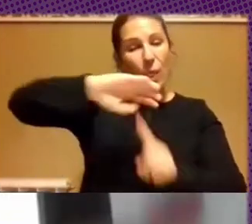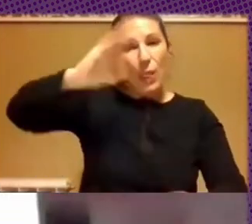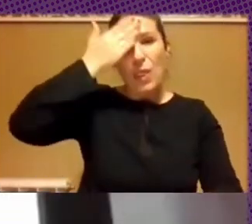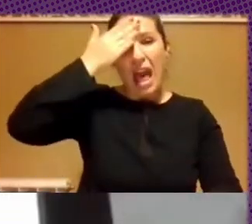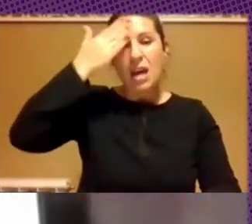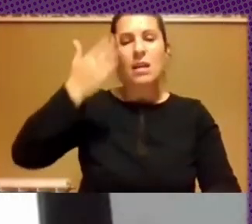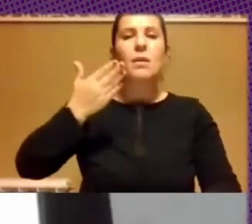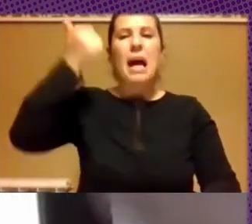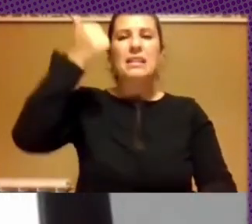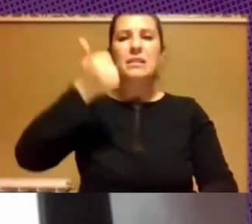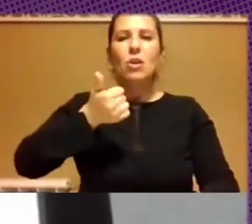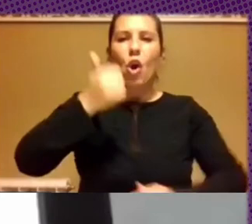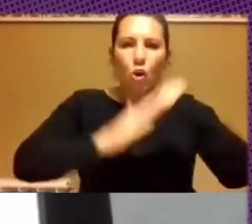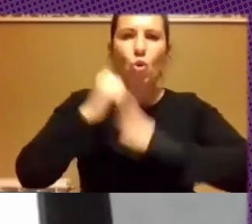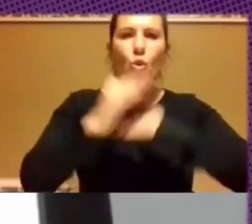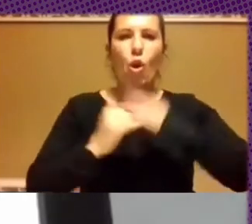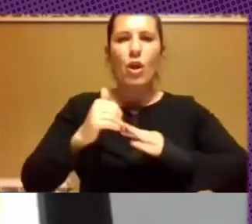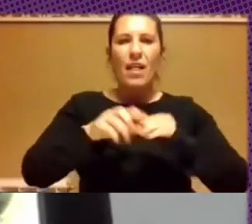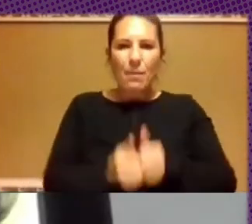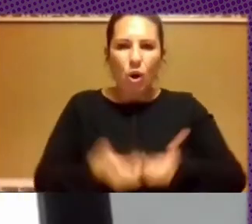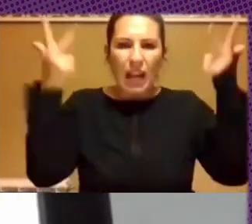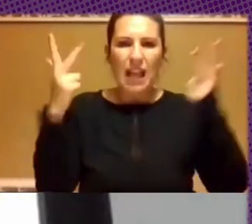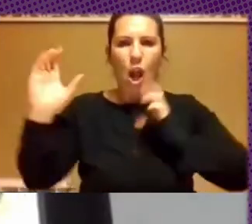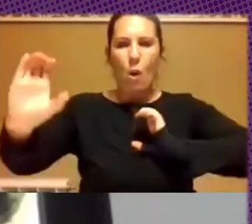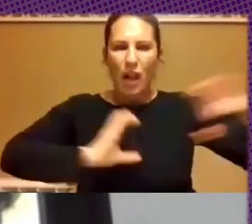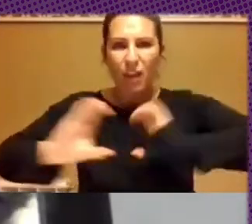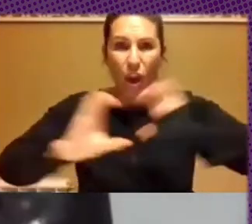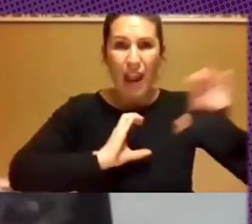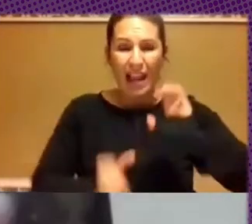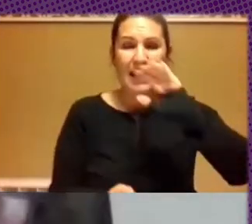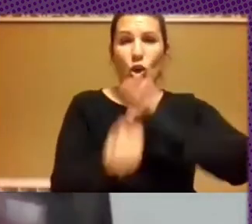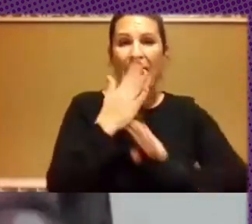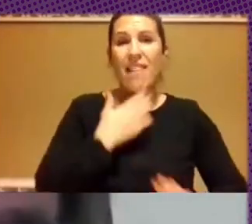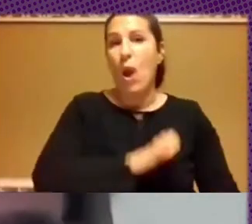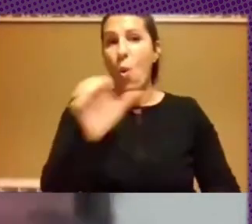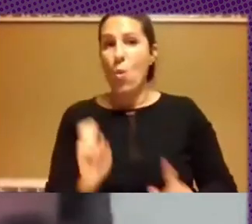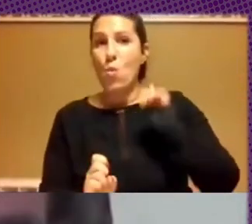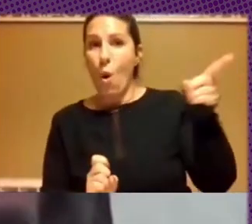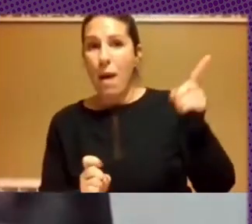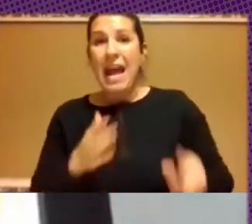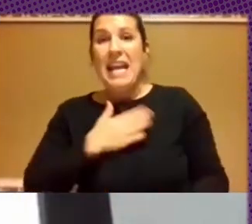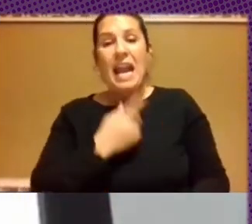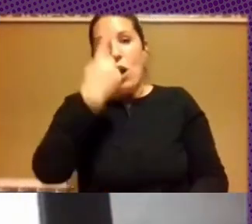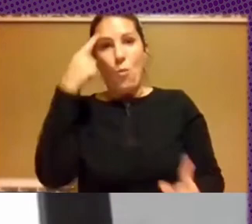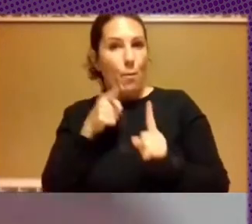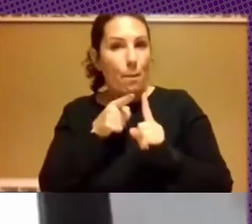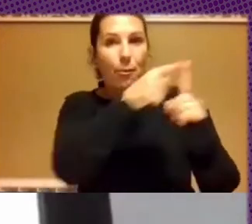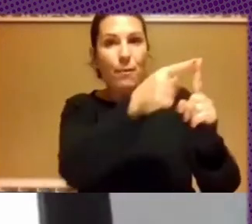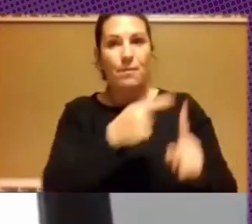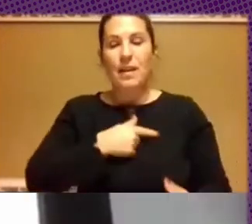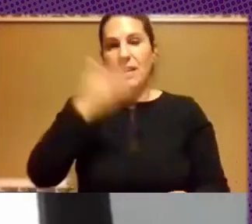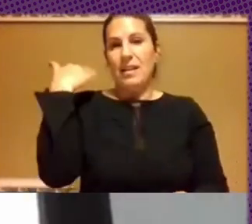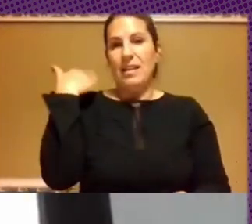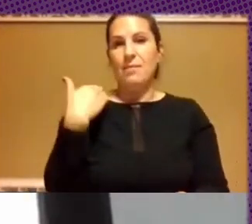mecanismos de construcción democrática comunicacional originados en Europa, que era el paradigma de donde la Escuela de